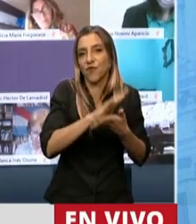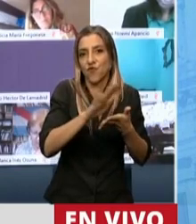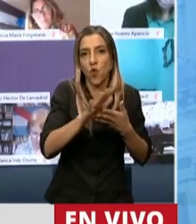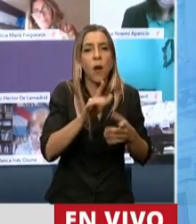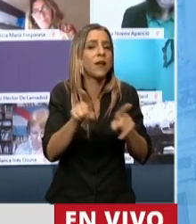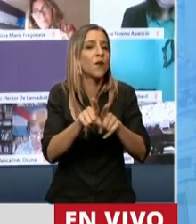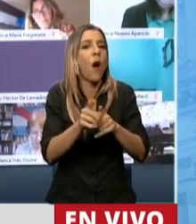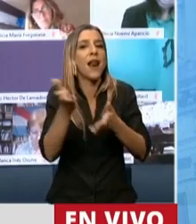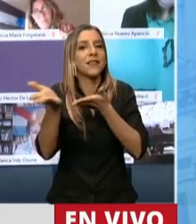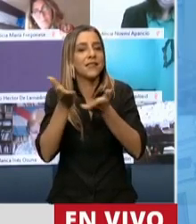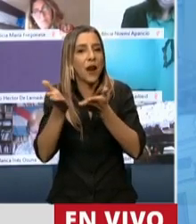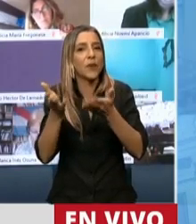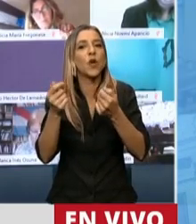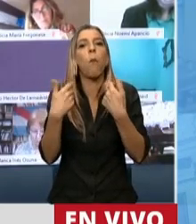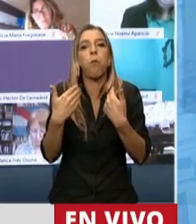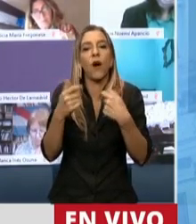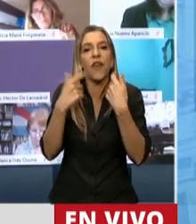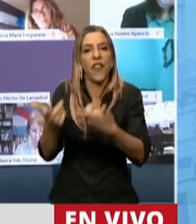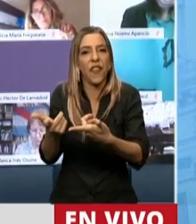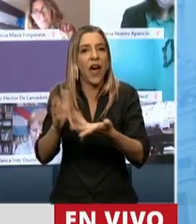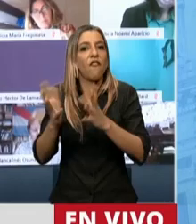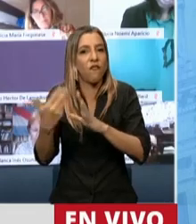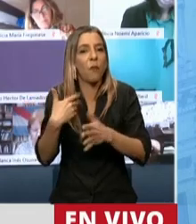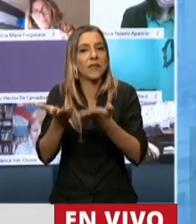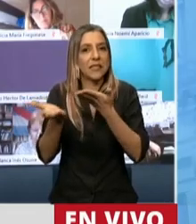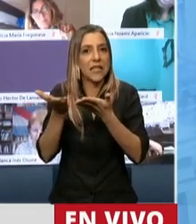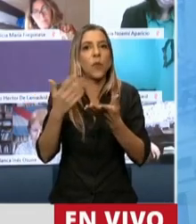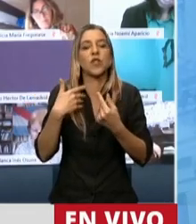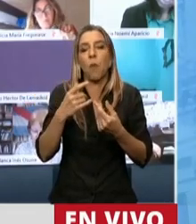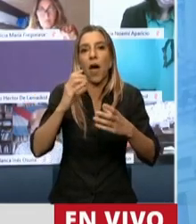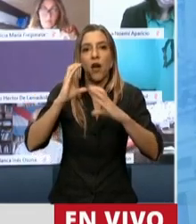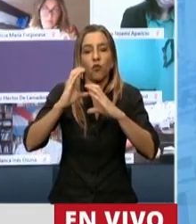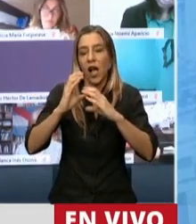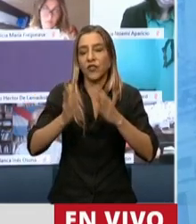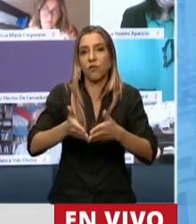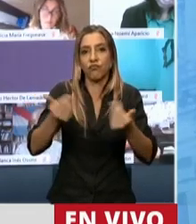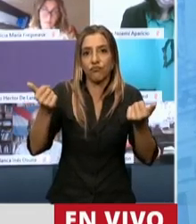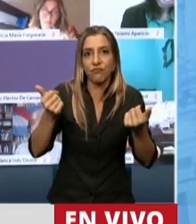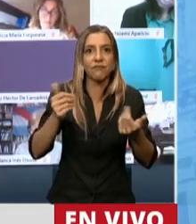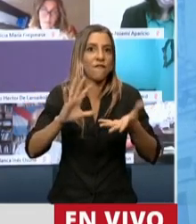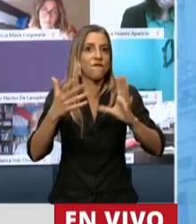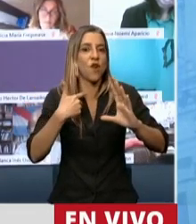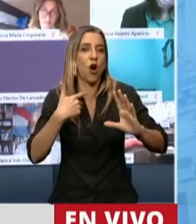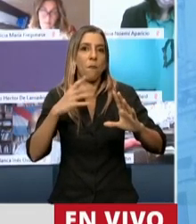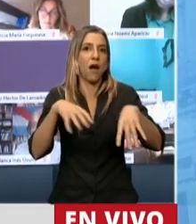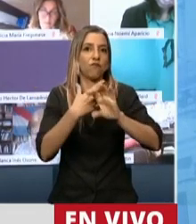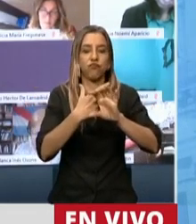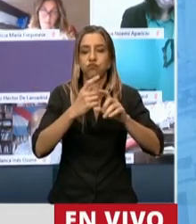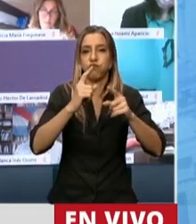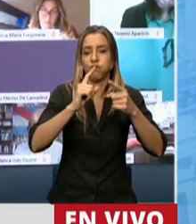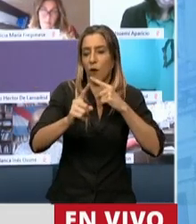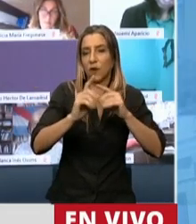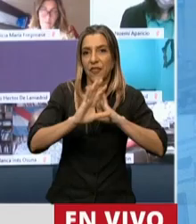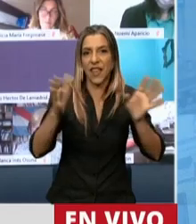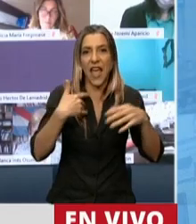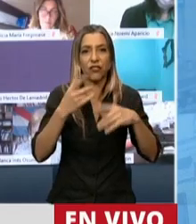servicio, el big data, el puerto a puerta, que se viene la revolución en las telecomunicaciones que vamos a tener, la telemedicina,